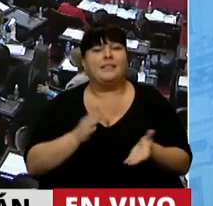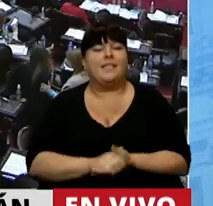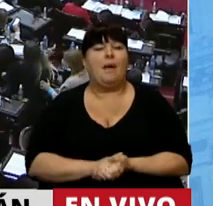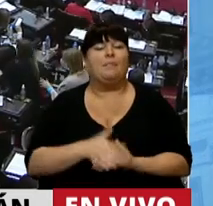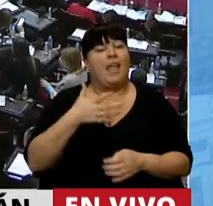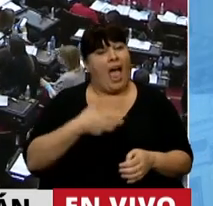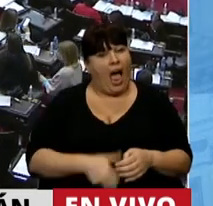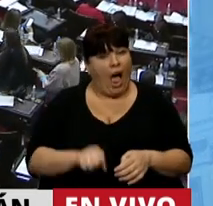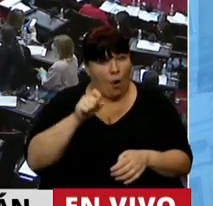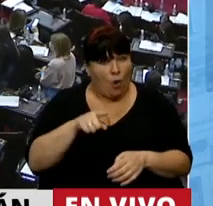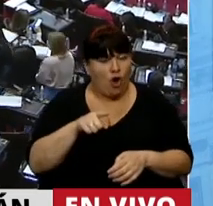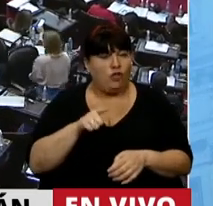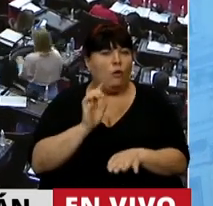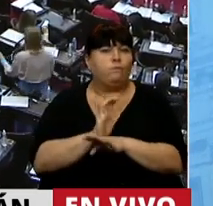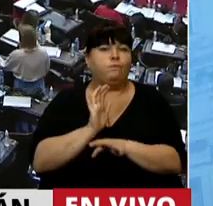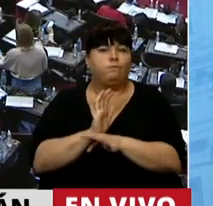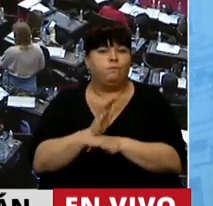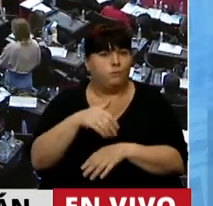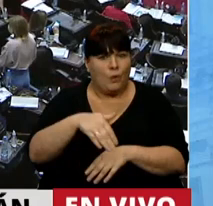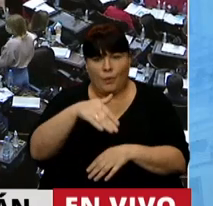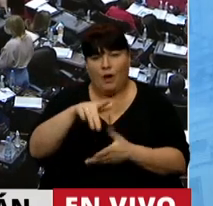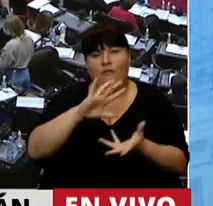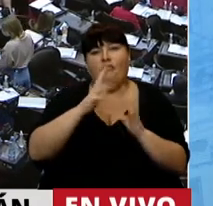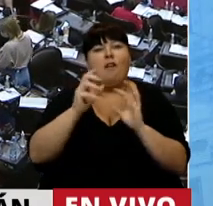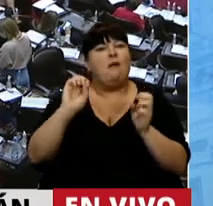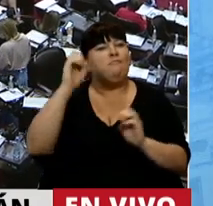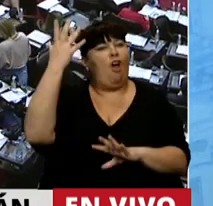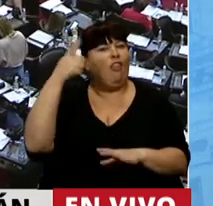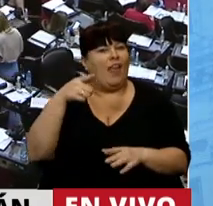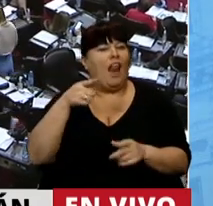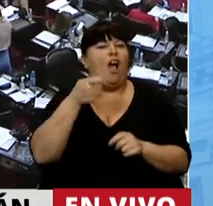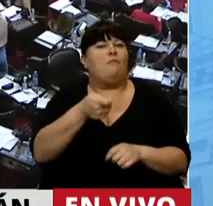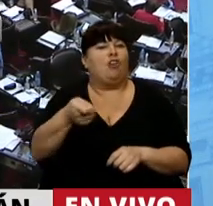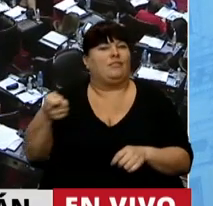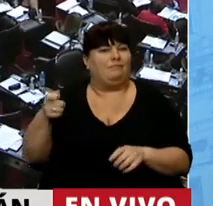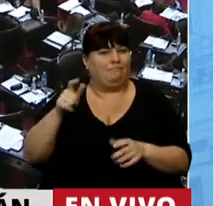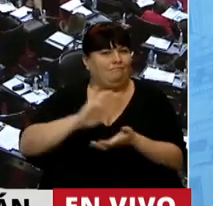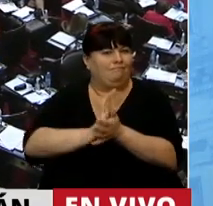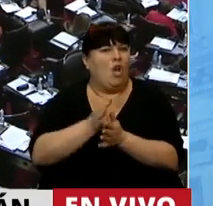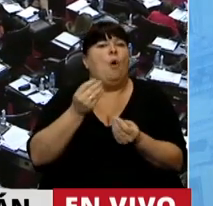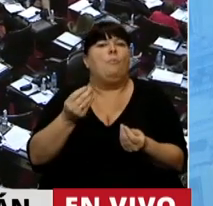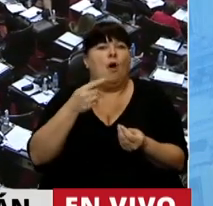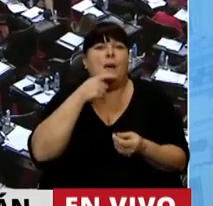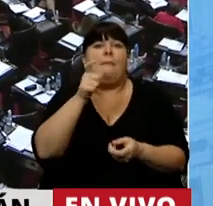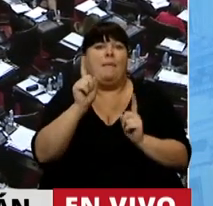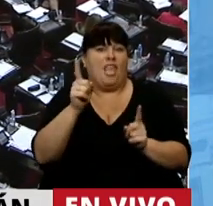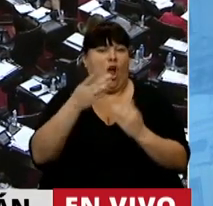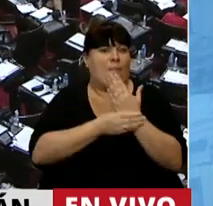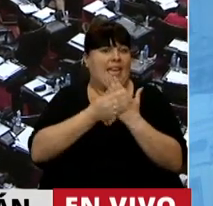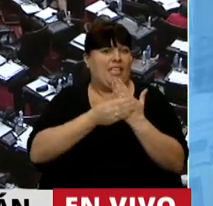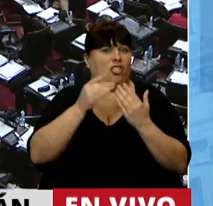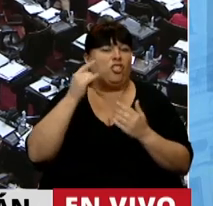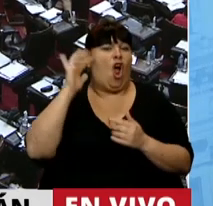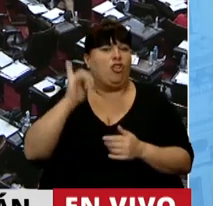el aborto se está convirtiendo en un moderno genocidio. Y uso esta palabra porque fue la que usó el ministro